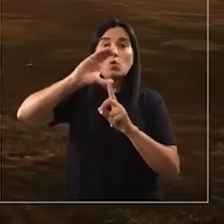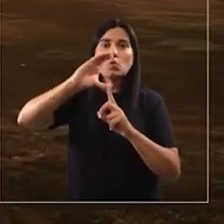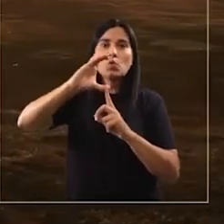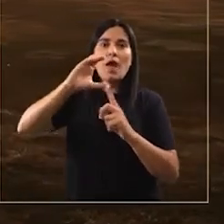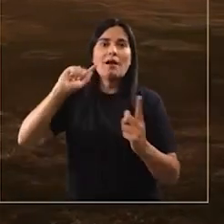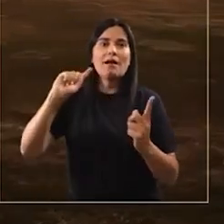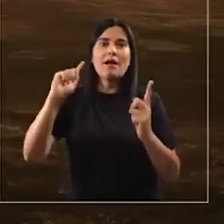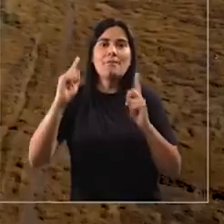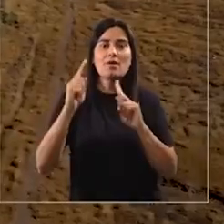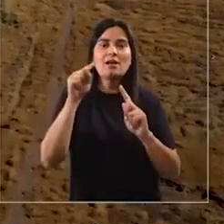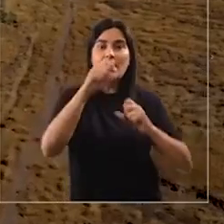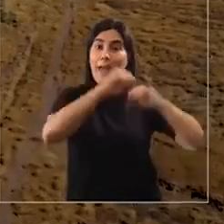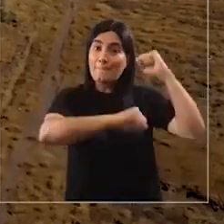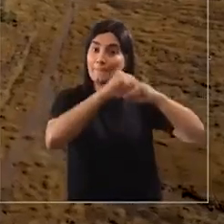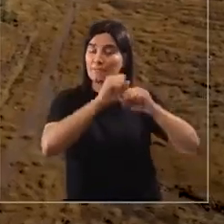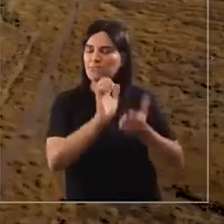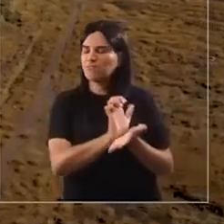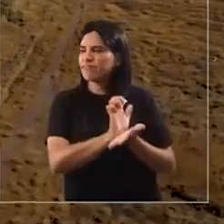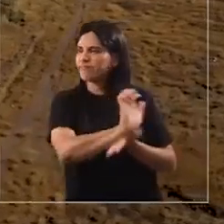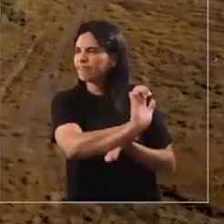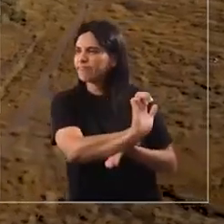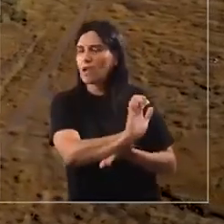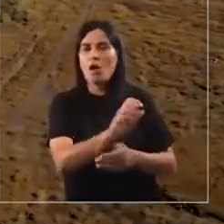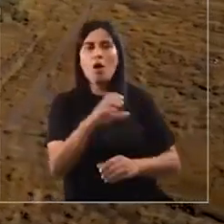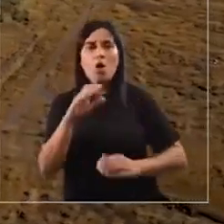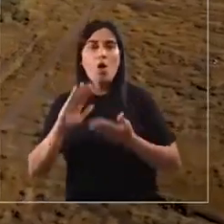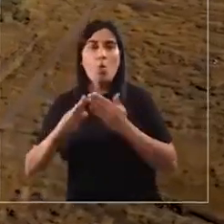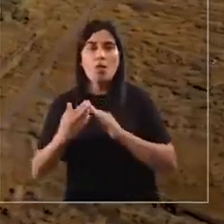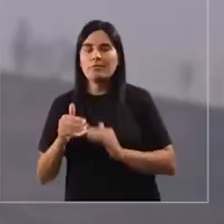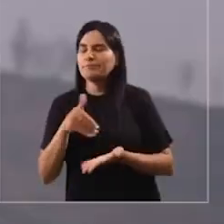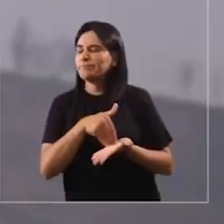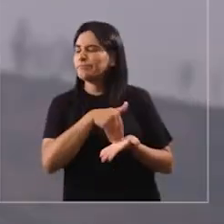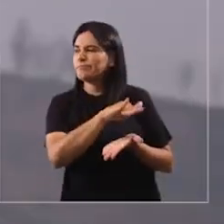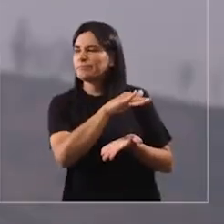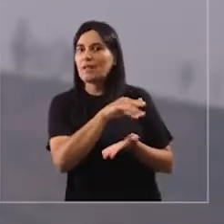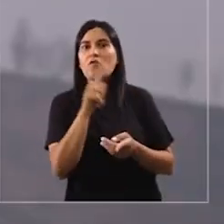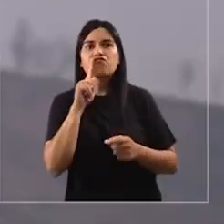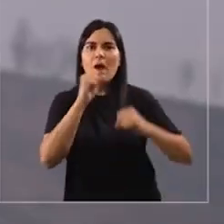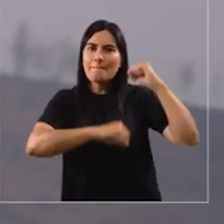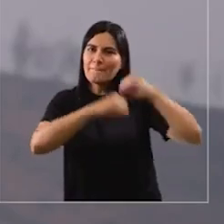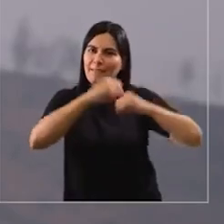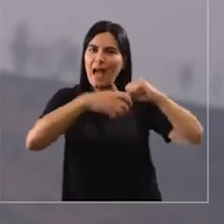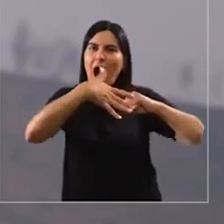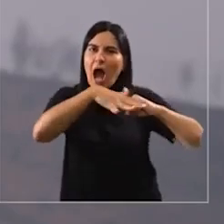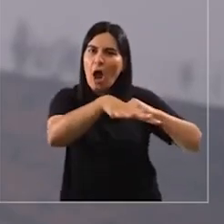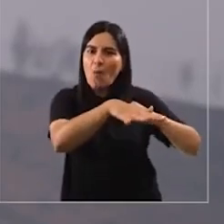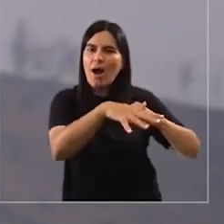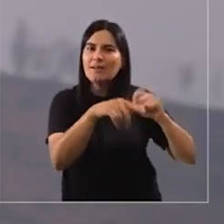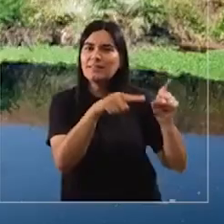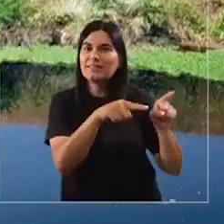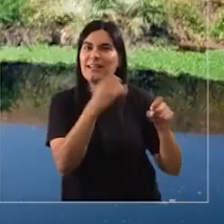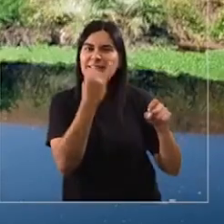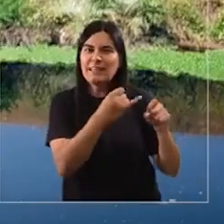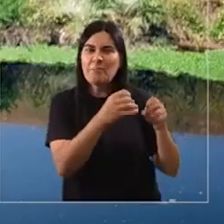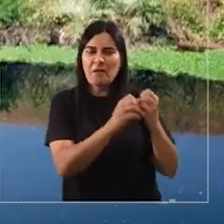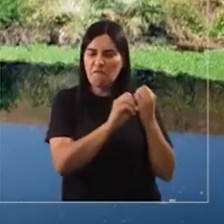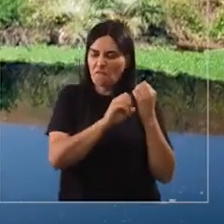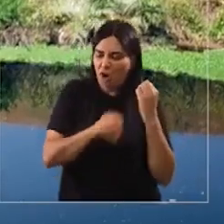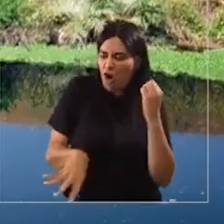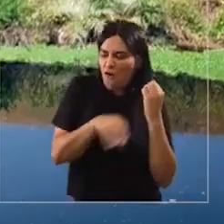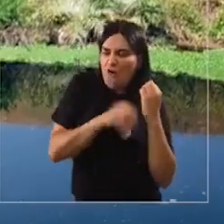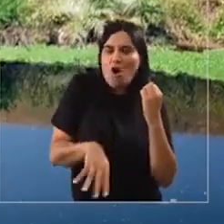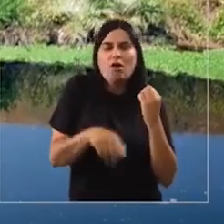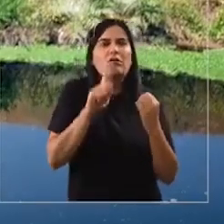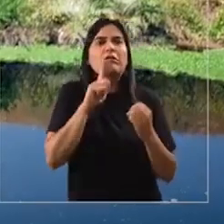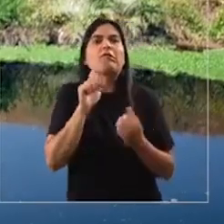generado un cambio cultural. Bueno, es una planta que ha recibido un fuerte rechazo por parte de la comunidad. Tener una planta de agua aquí al lado